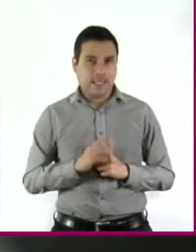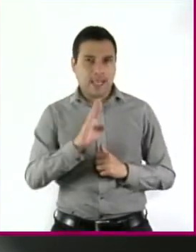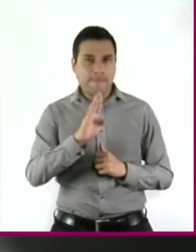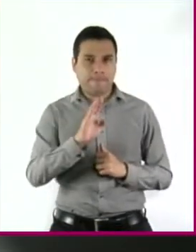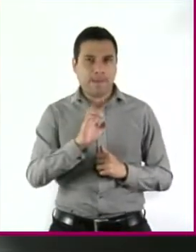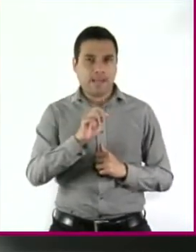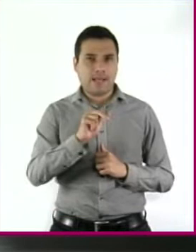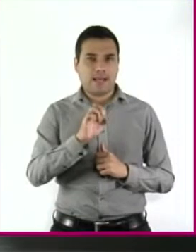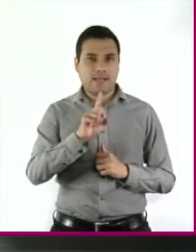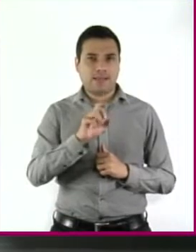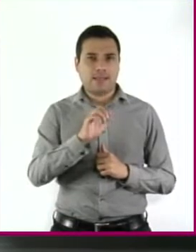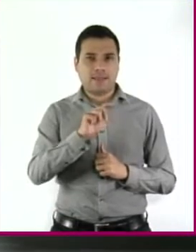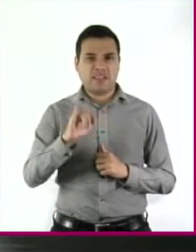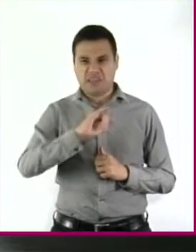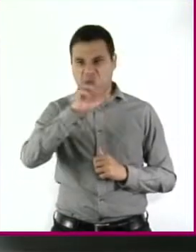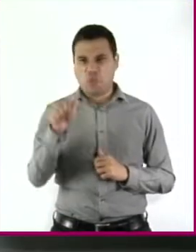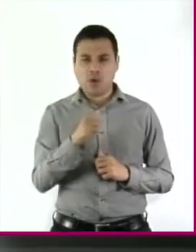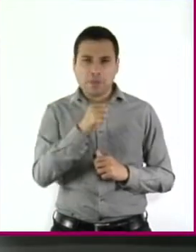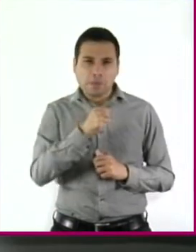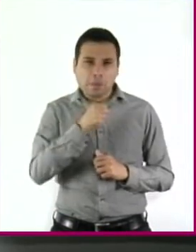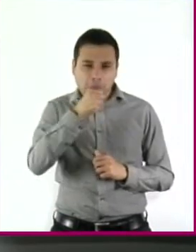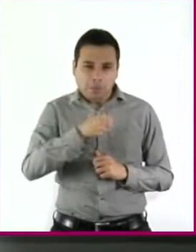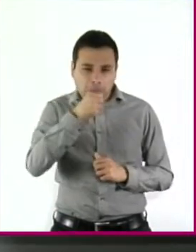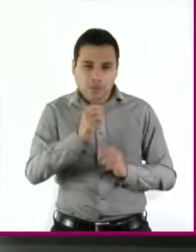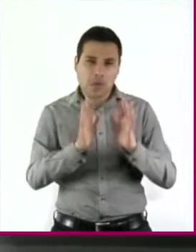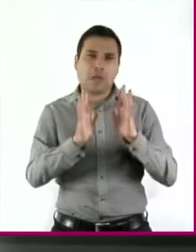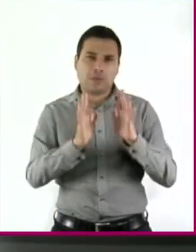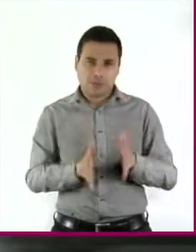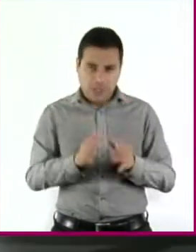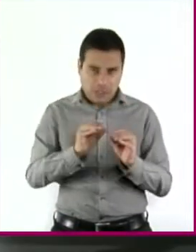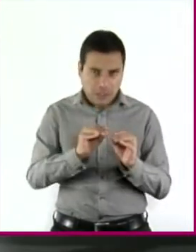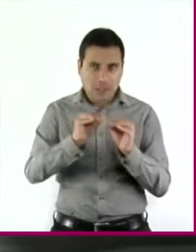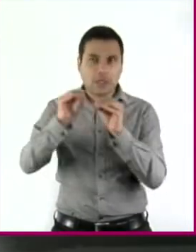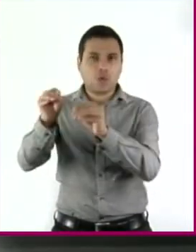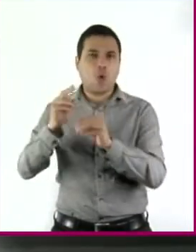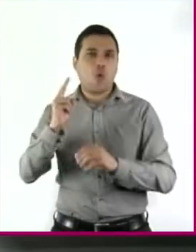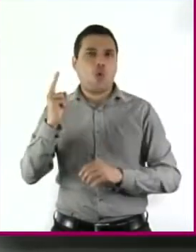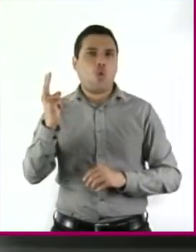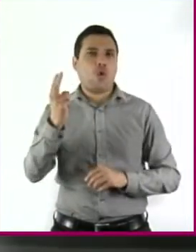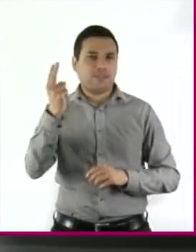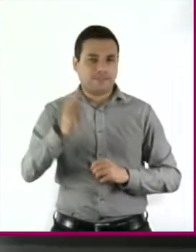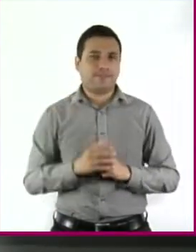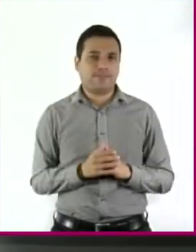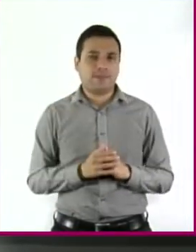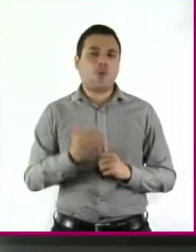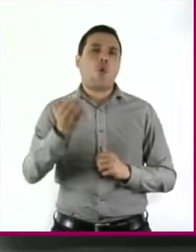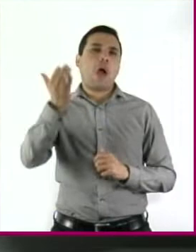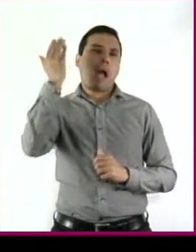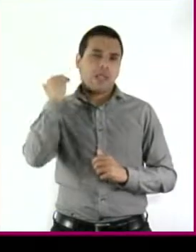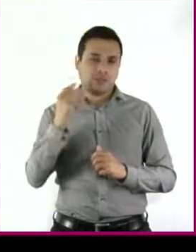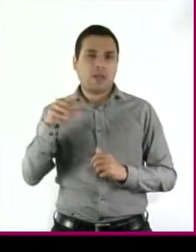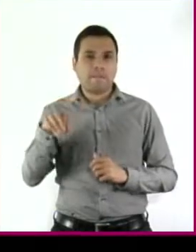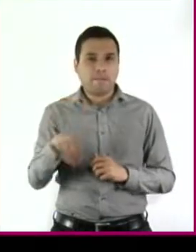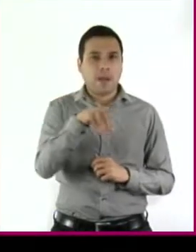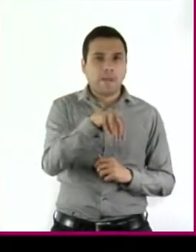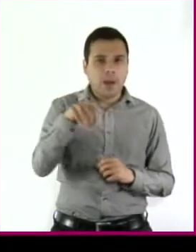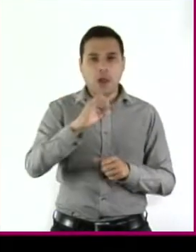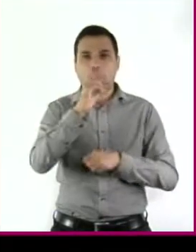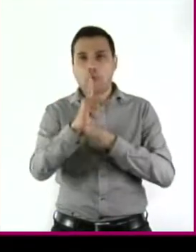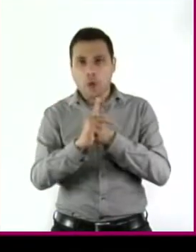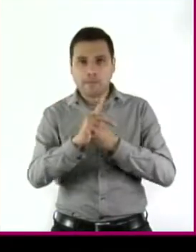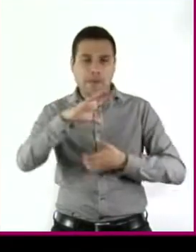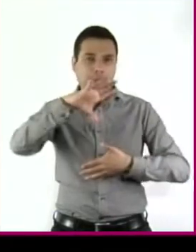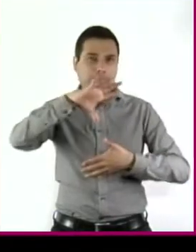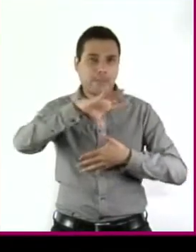pudo regresar a Uruguay después de un largo viaje de peregrinaje por Europa y América. Durante